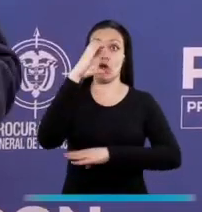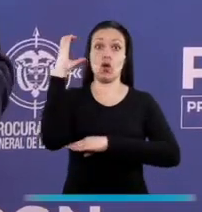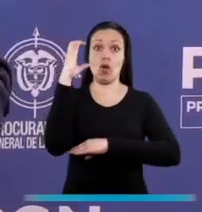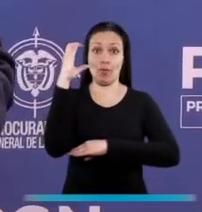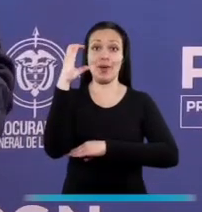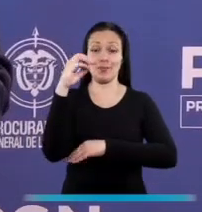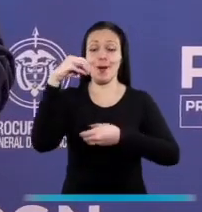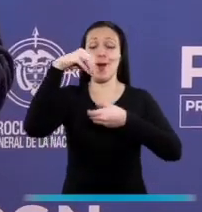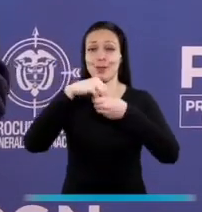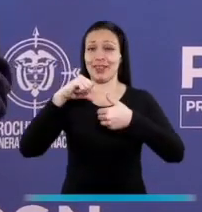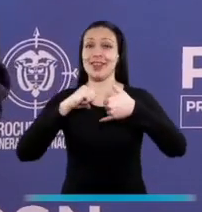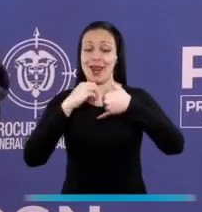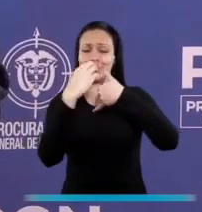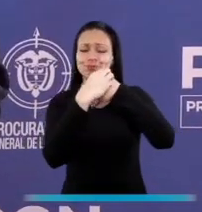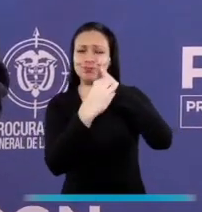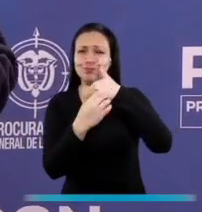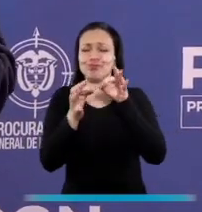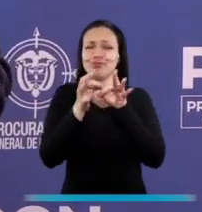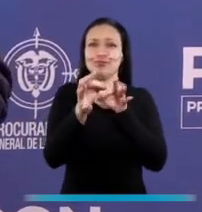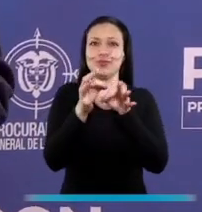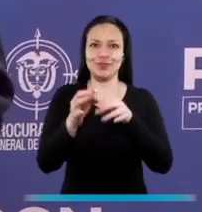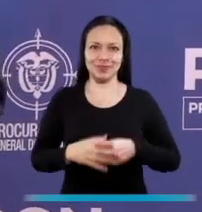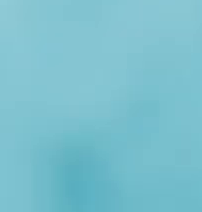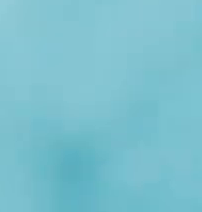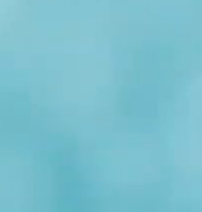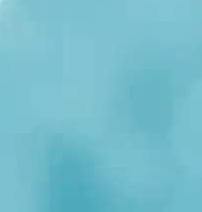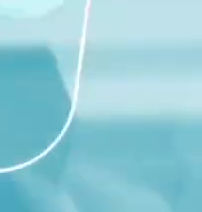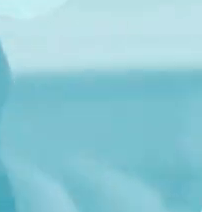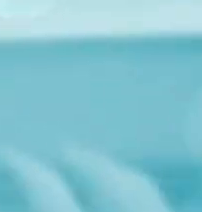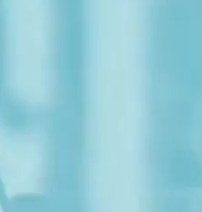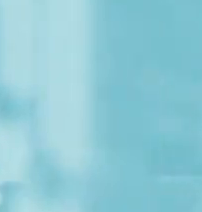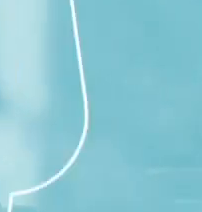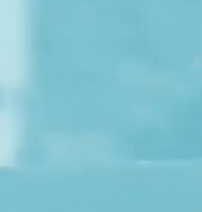Colombia es un país de regiones, de territorios.